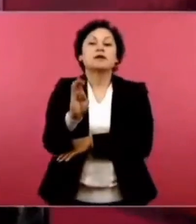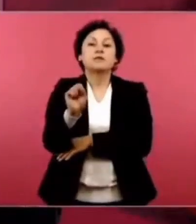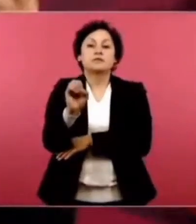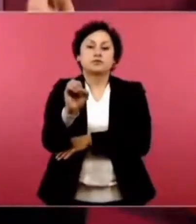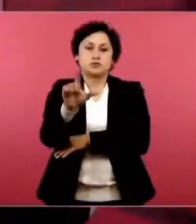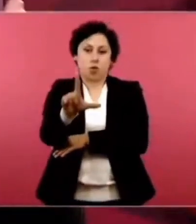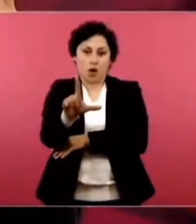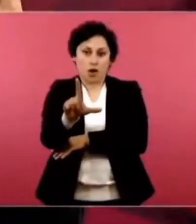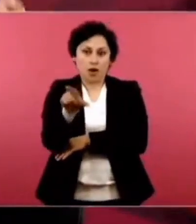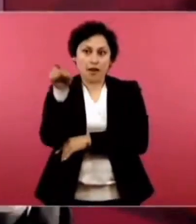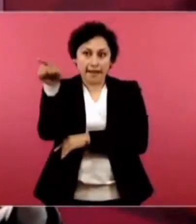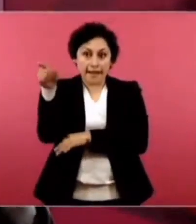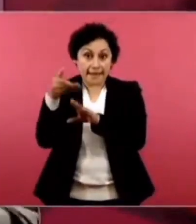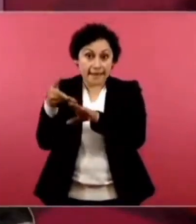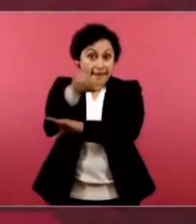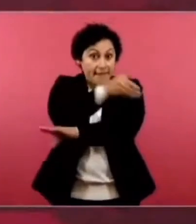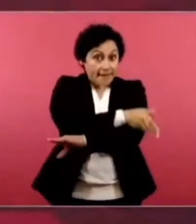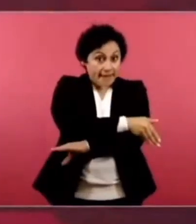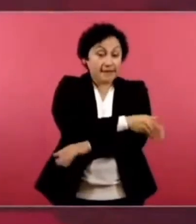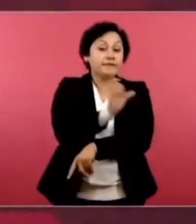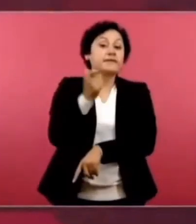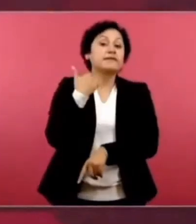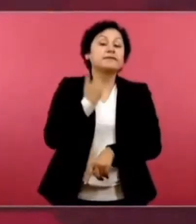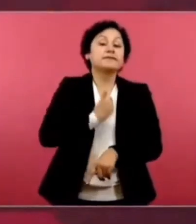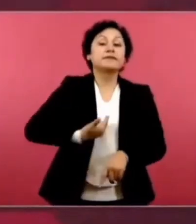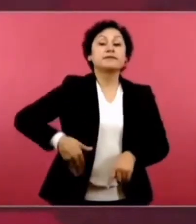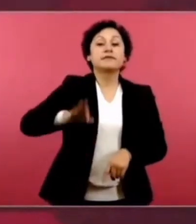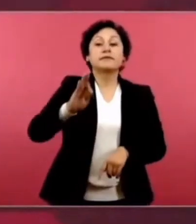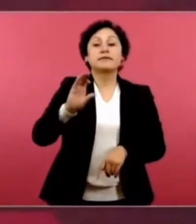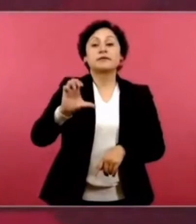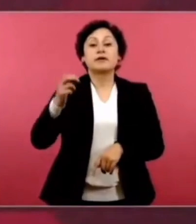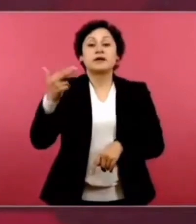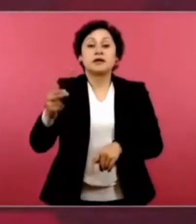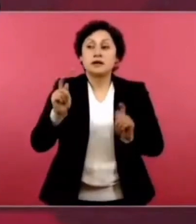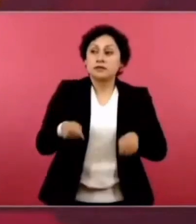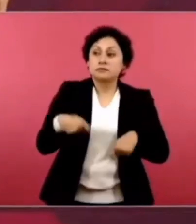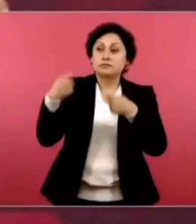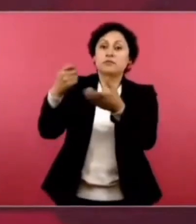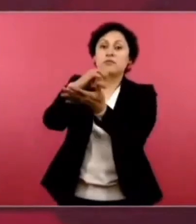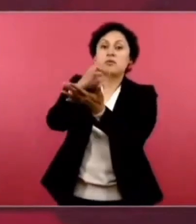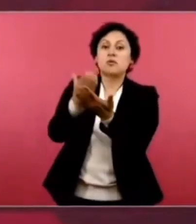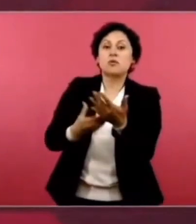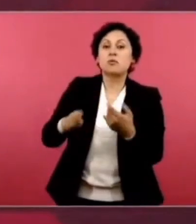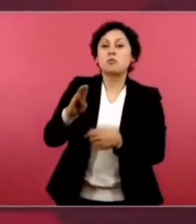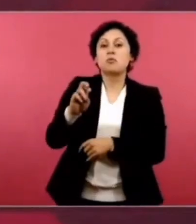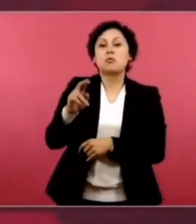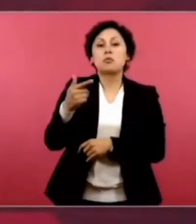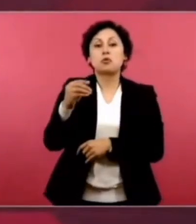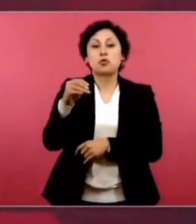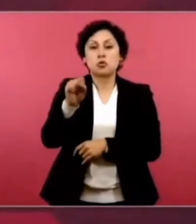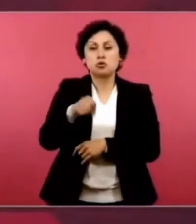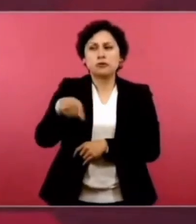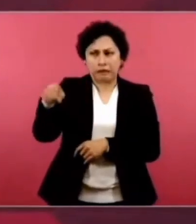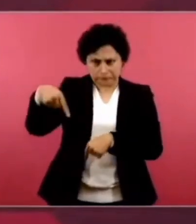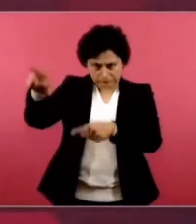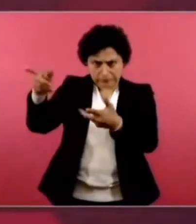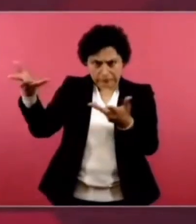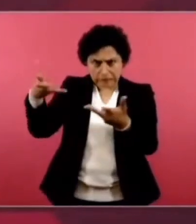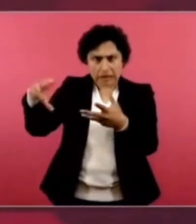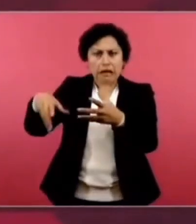entregaron en la época de Calderón la cuenca de Burgos para extraer